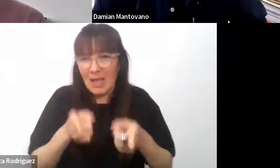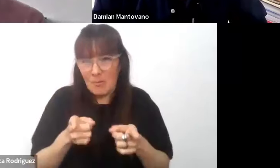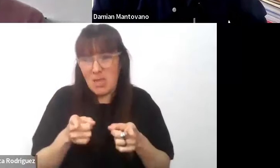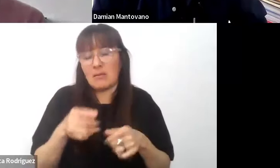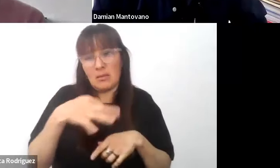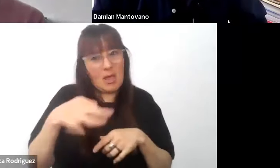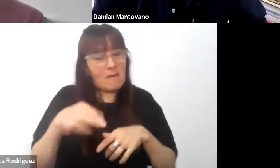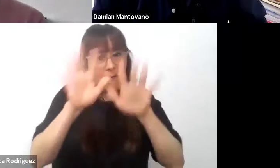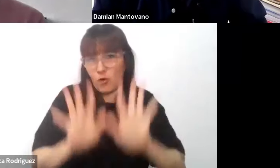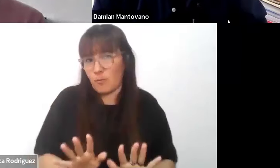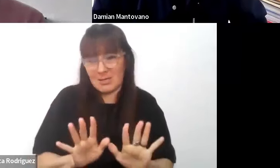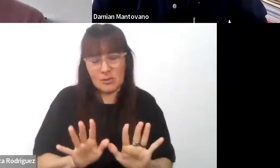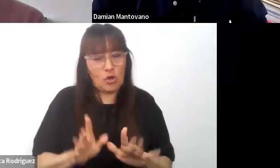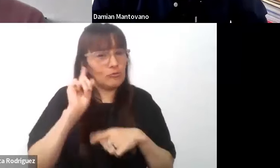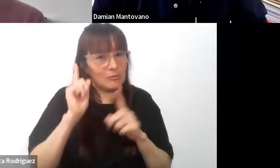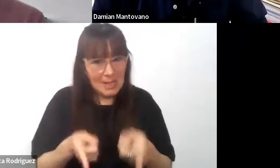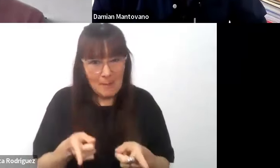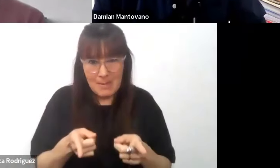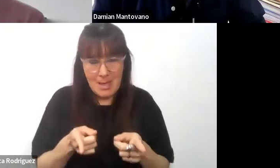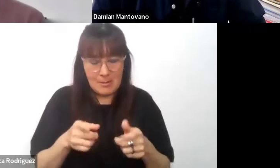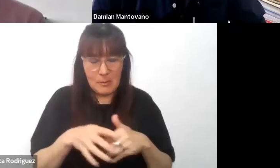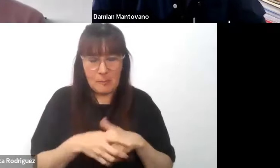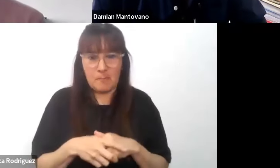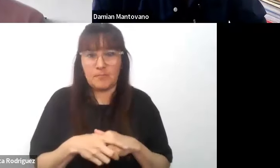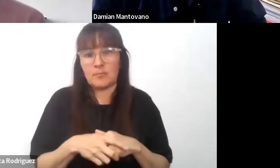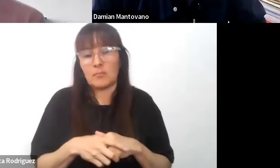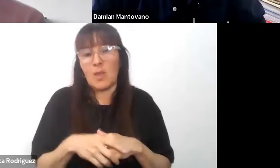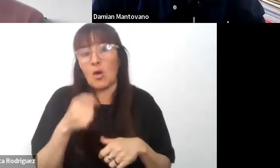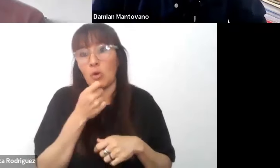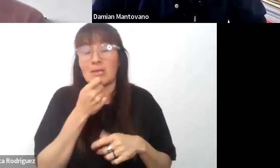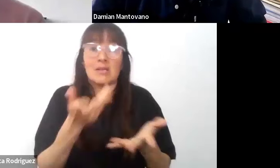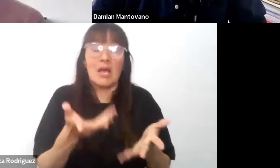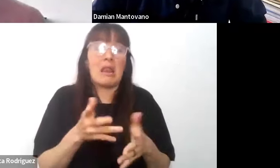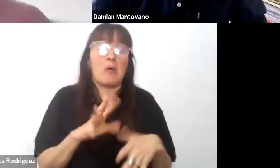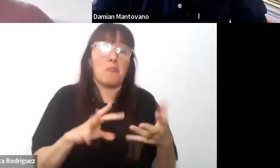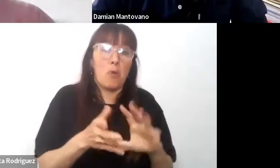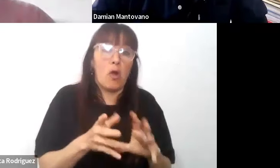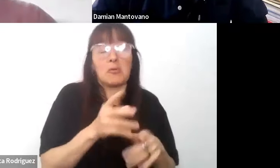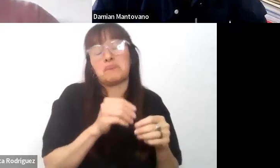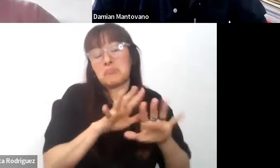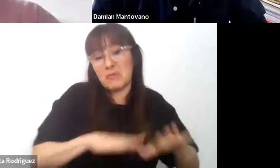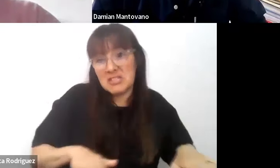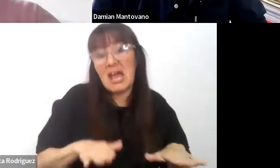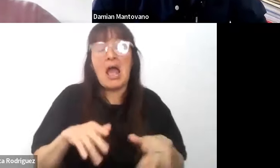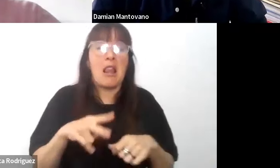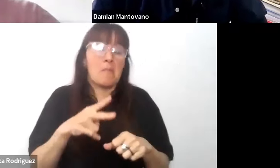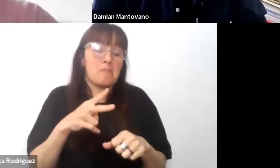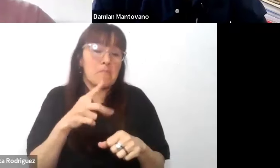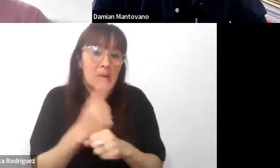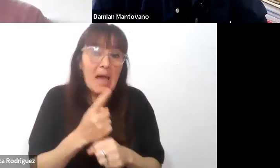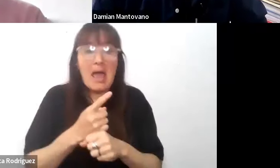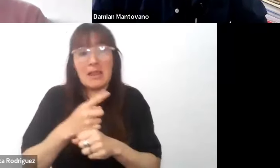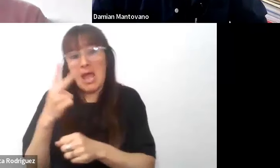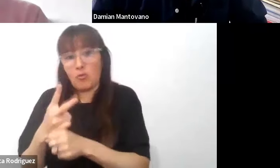intervenir en los niveles de enseñanza obligatorio que se trata en nivel inicial el nivel primario o el nivel medio esto es una cuestión